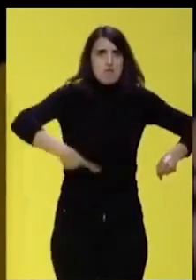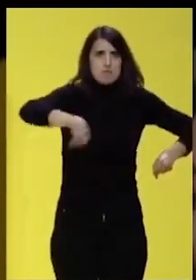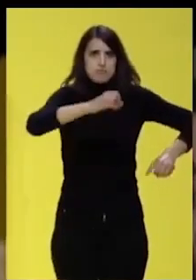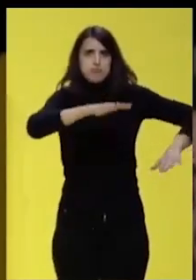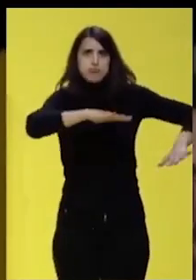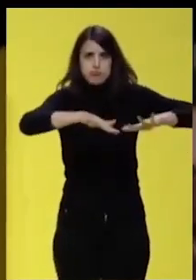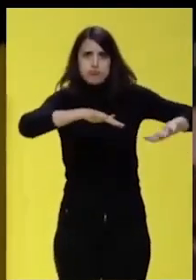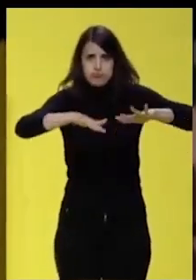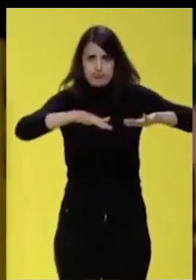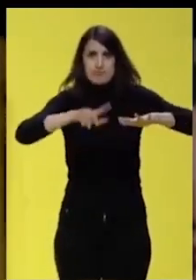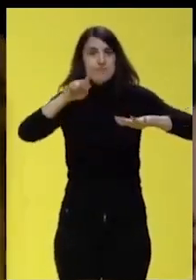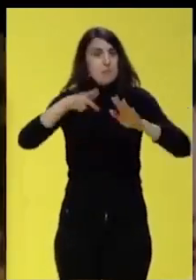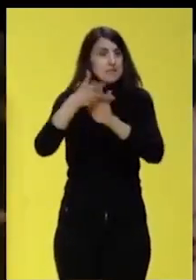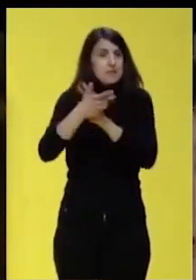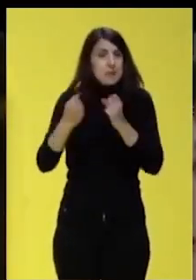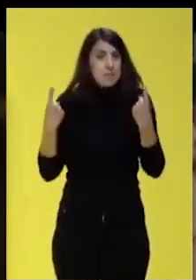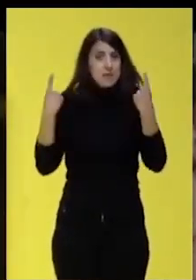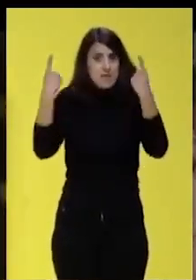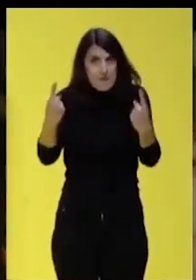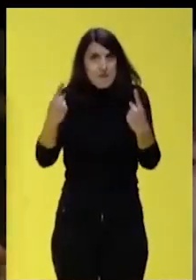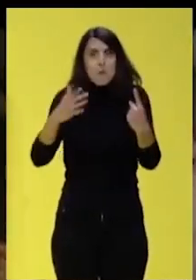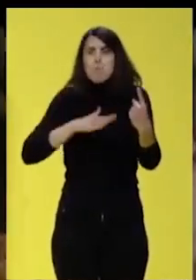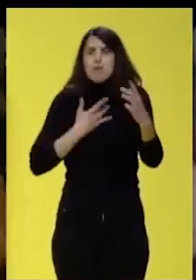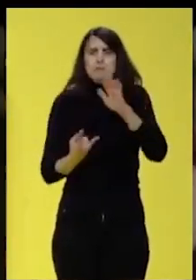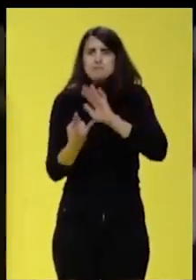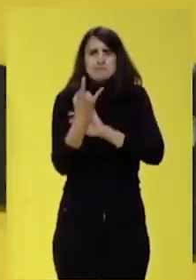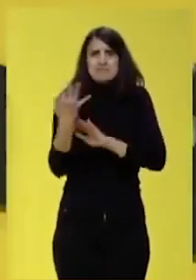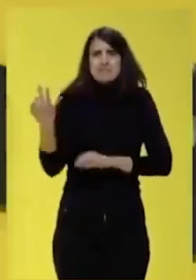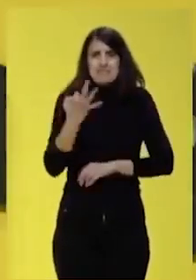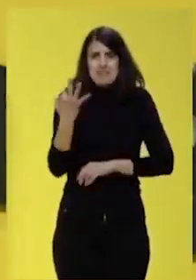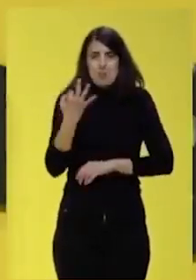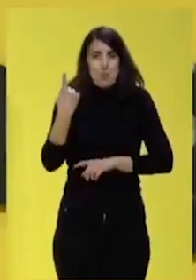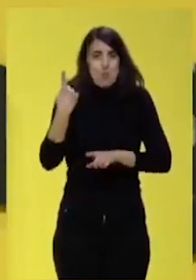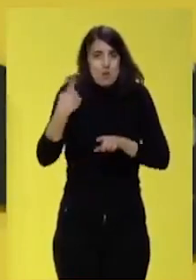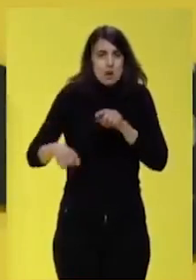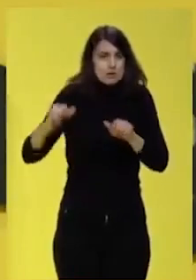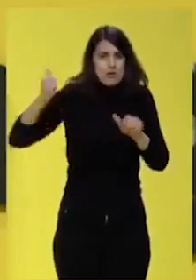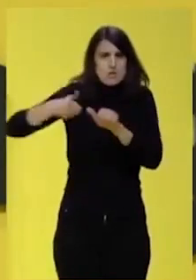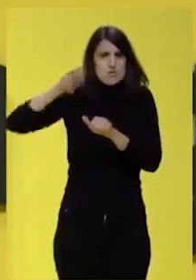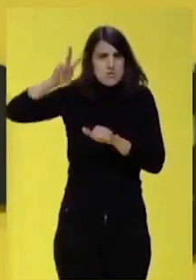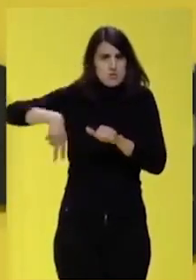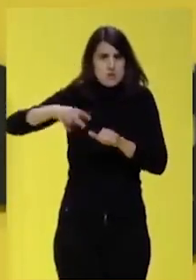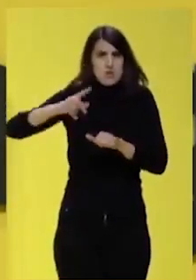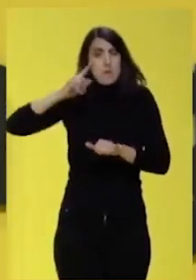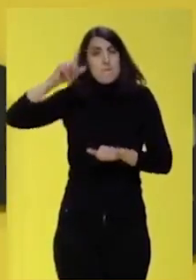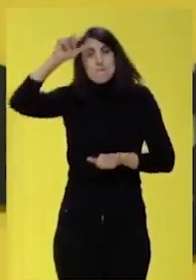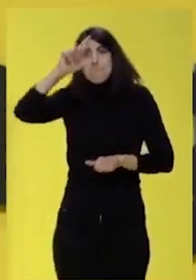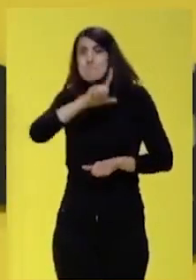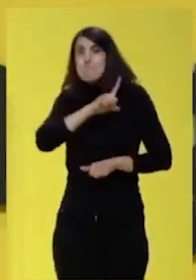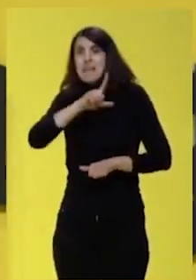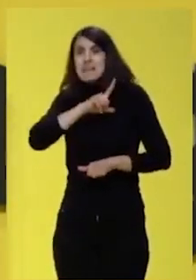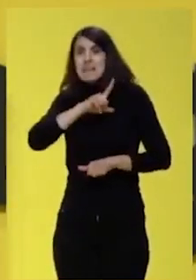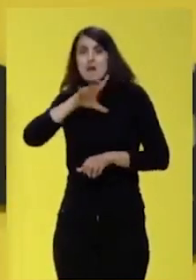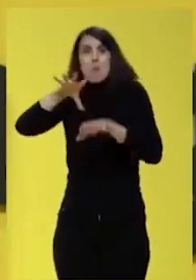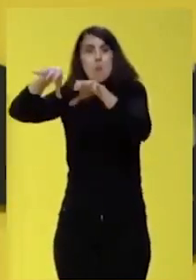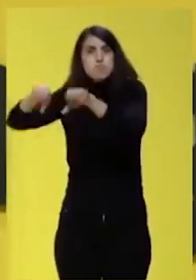que por primera vez en la historia puede ocurrir una cosa que jamás ha ocurrido y es que la potencia hegemónica militar deje de